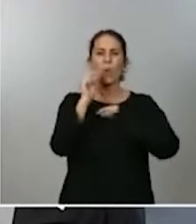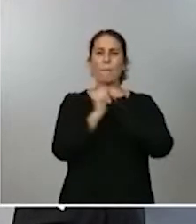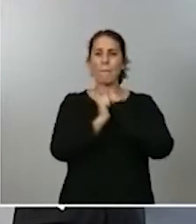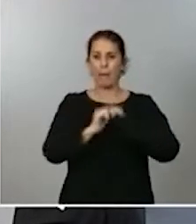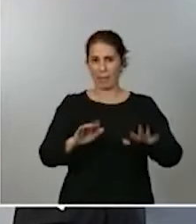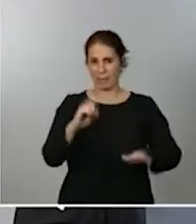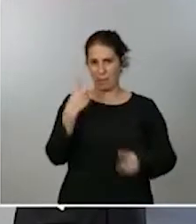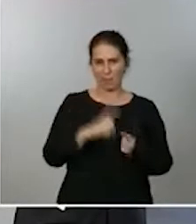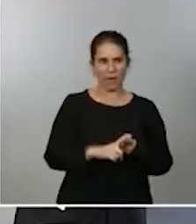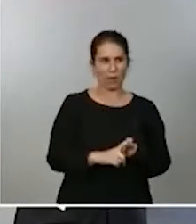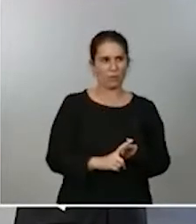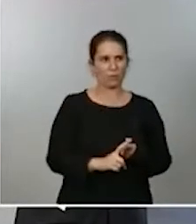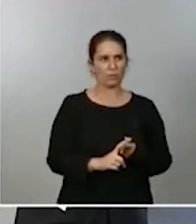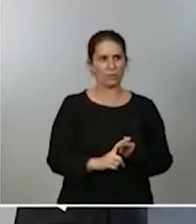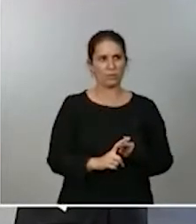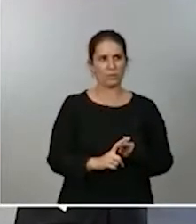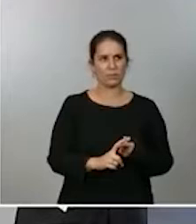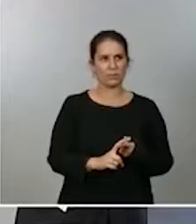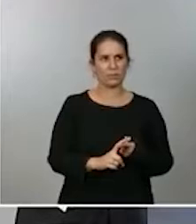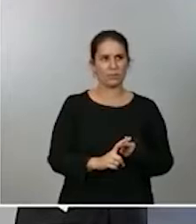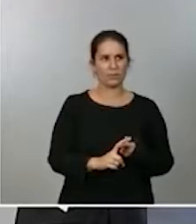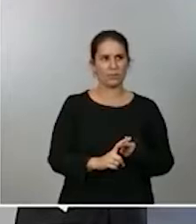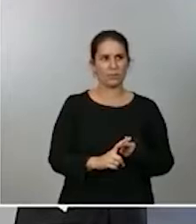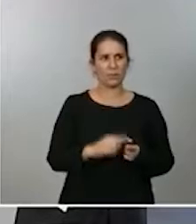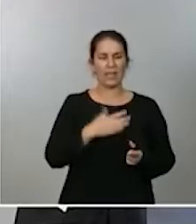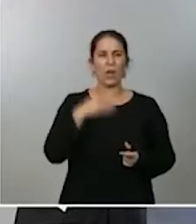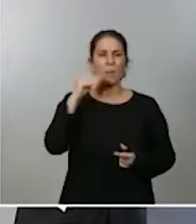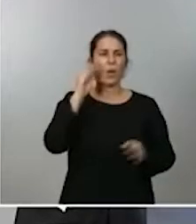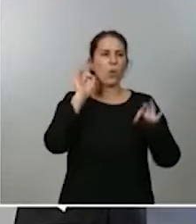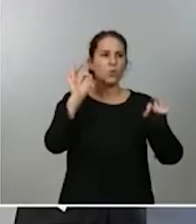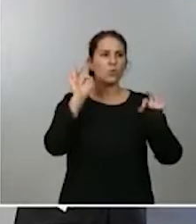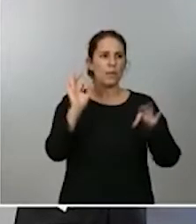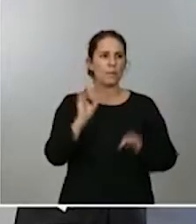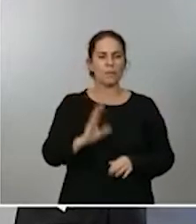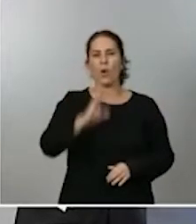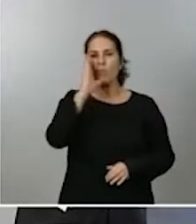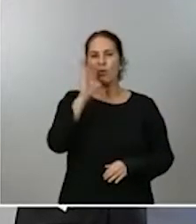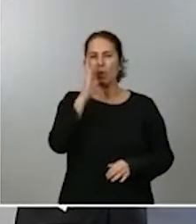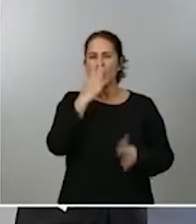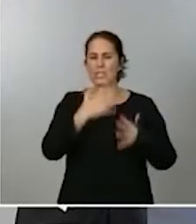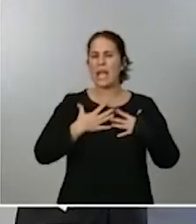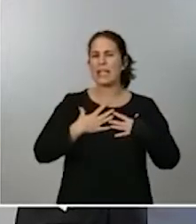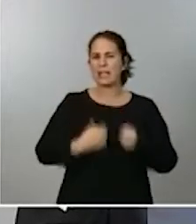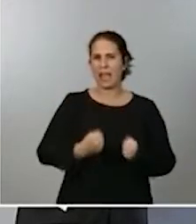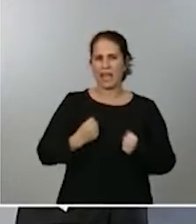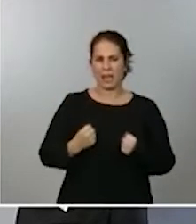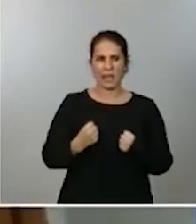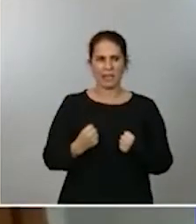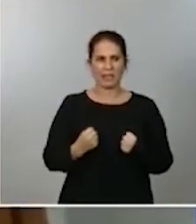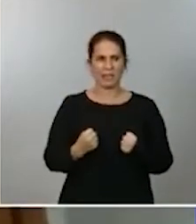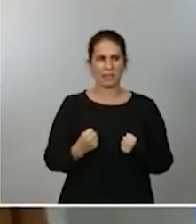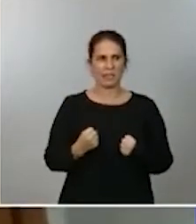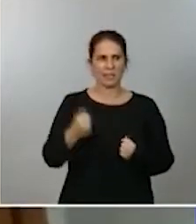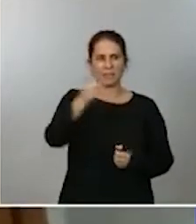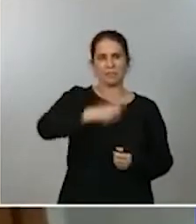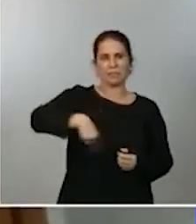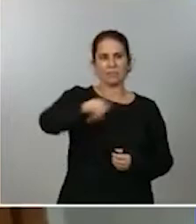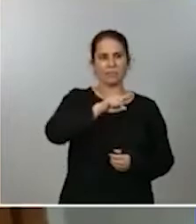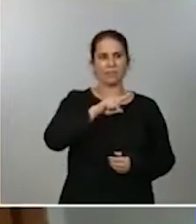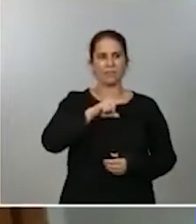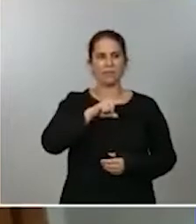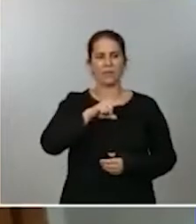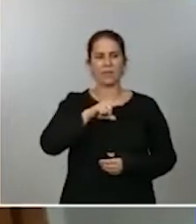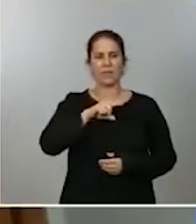y quería preguntarles en concreto cuáles son las razones sanitarias que les han llevado a oponerse al confinamiento